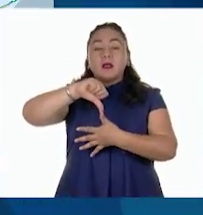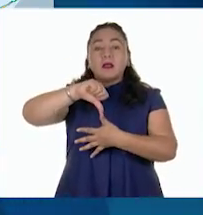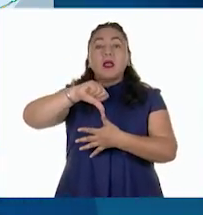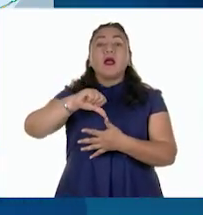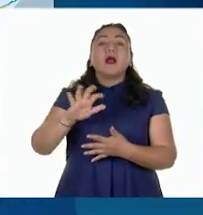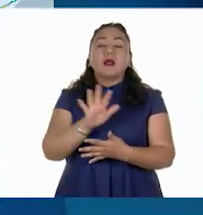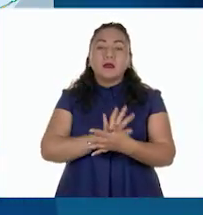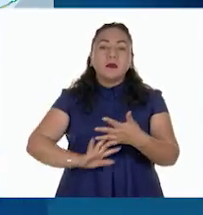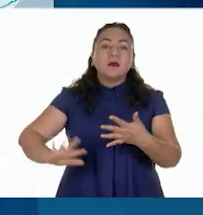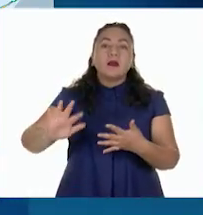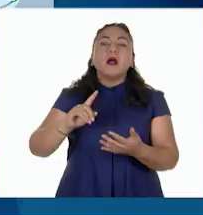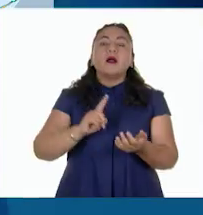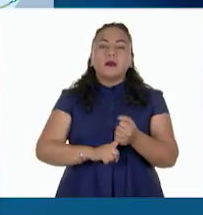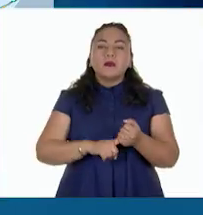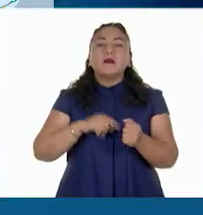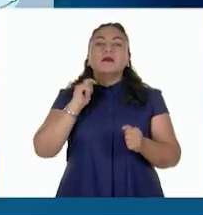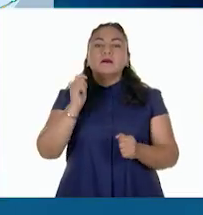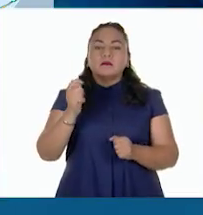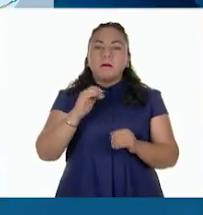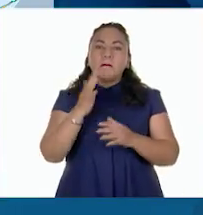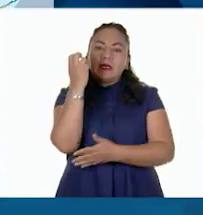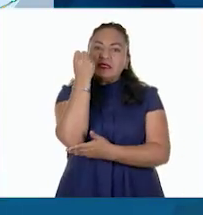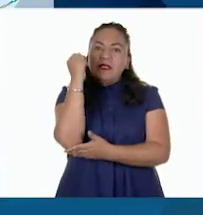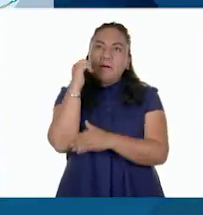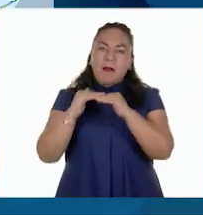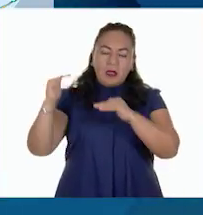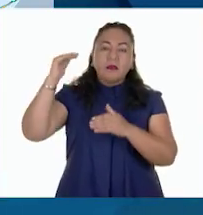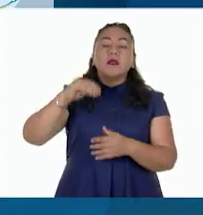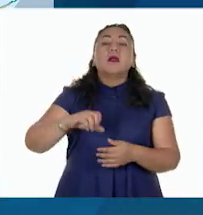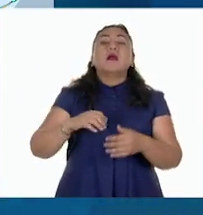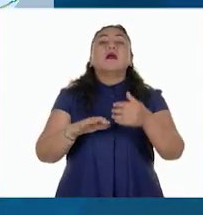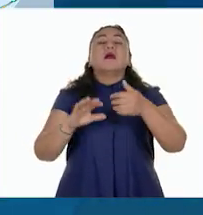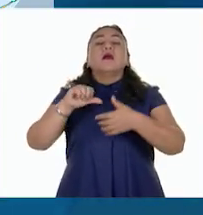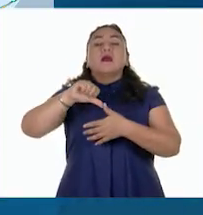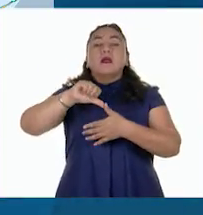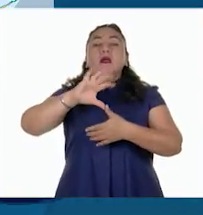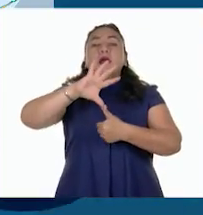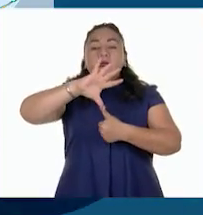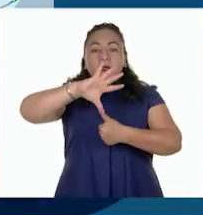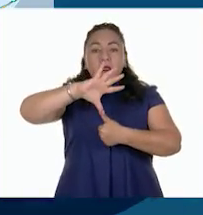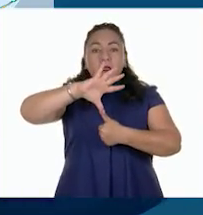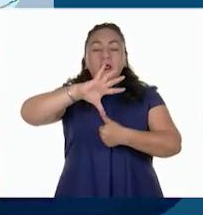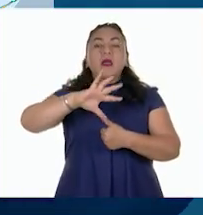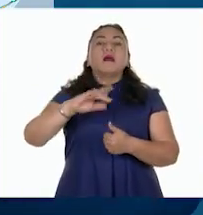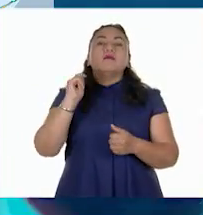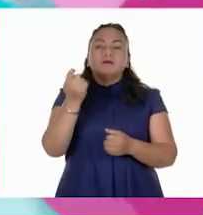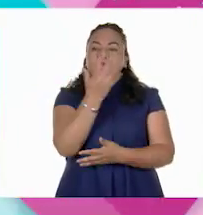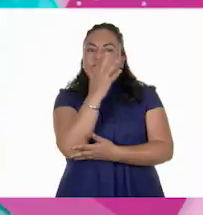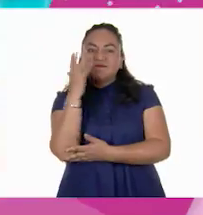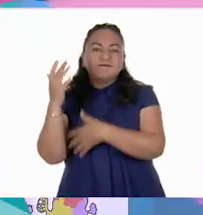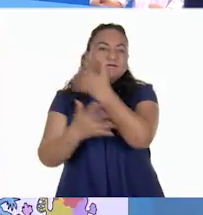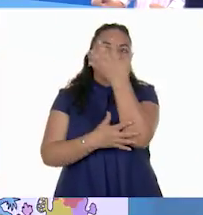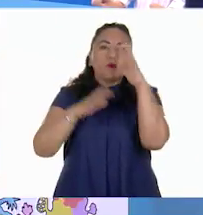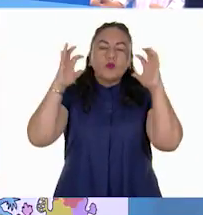que corresponden con selva alta. Y en América del Norte, con bosque, con lluvia todo el año.